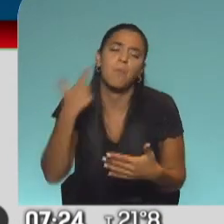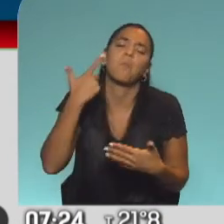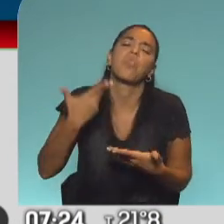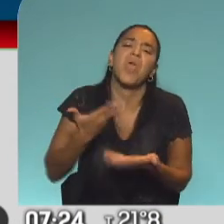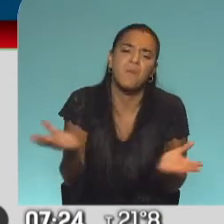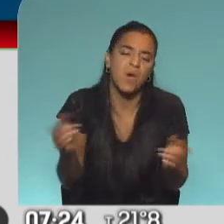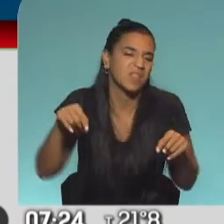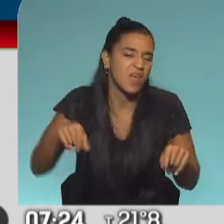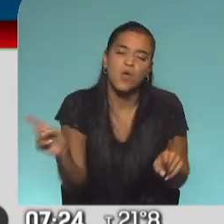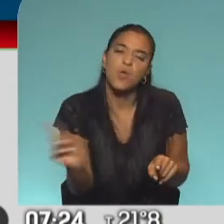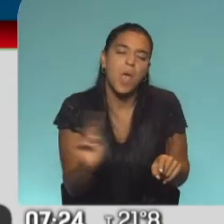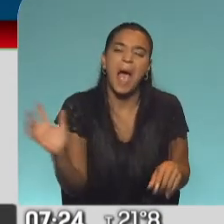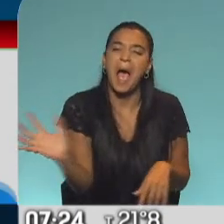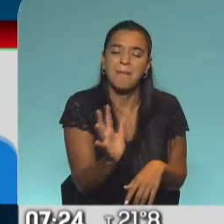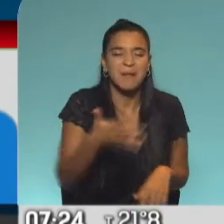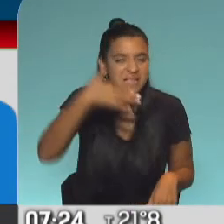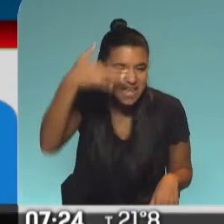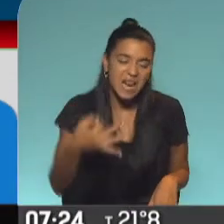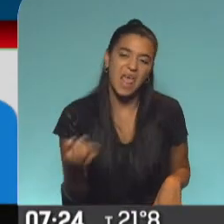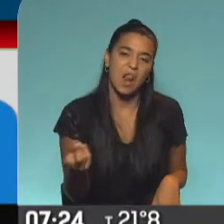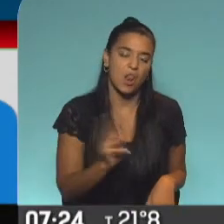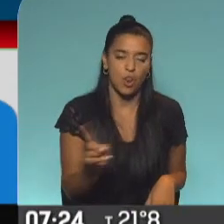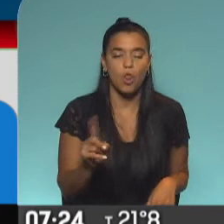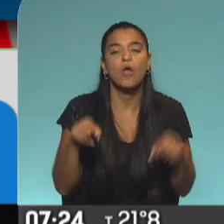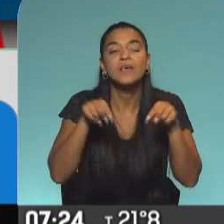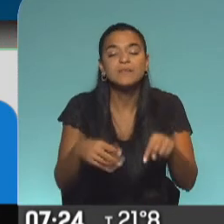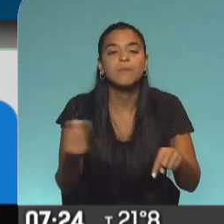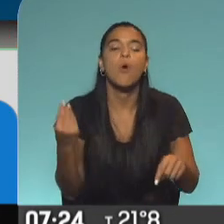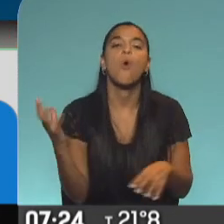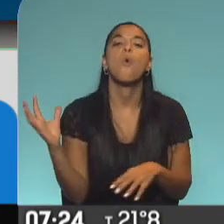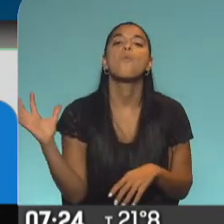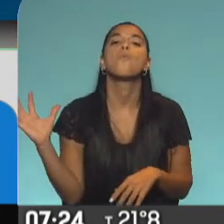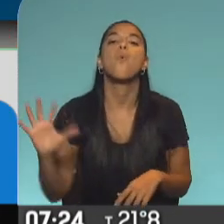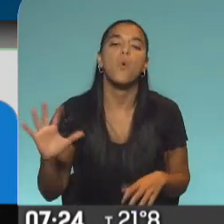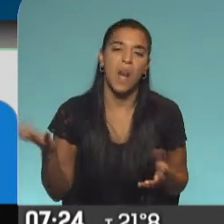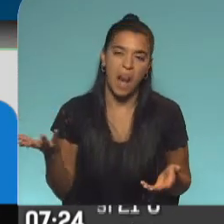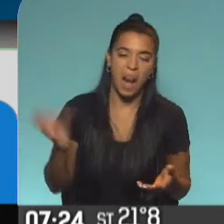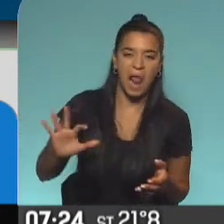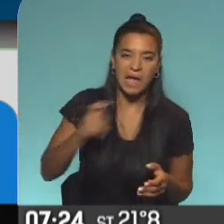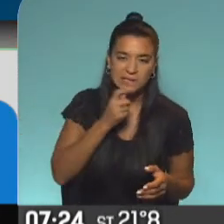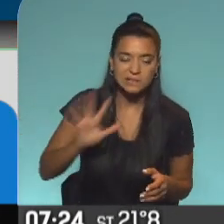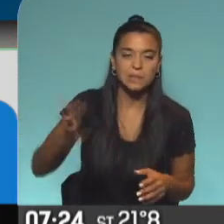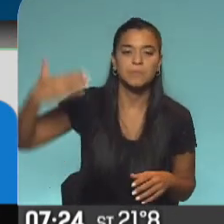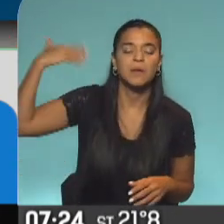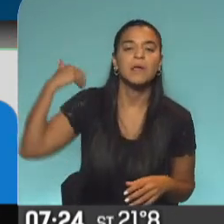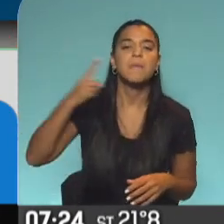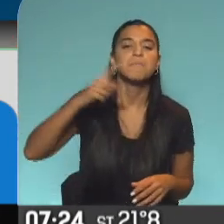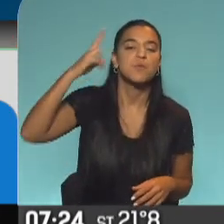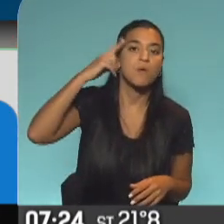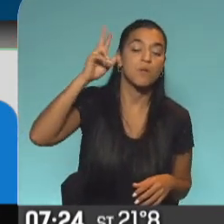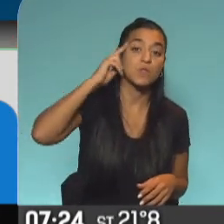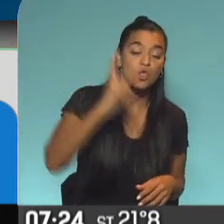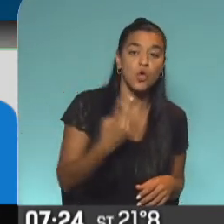que aquí no había una amenaza real, sino que había una burla sobre aquellas tragedias de 1992 y